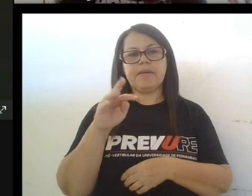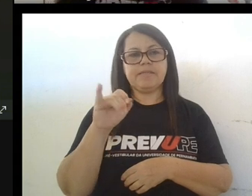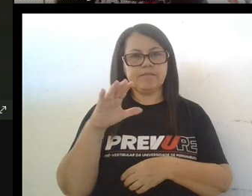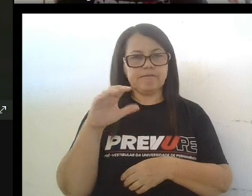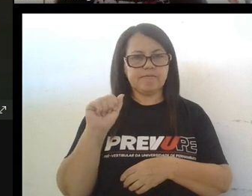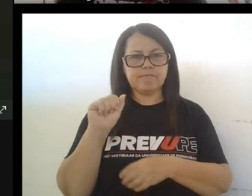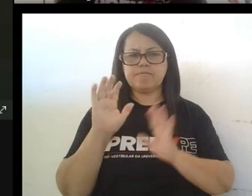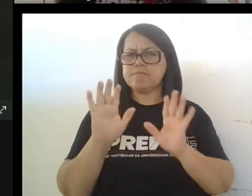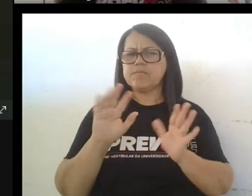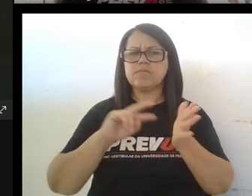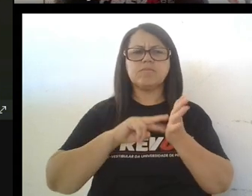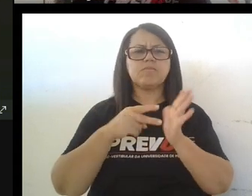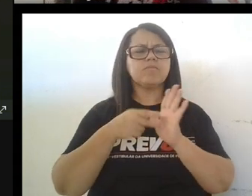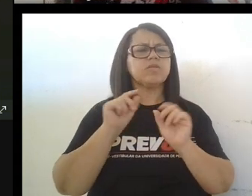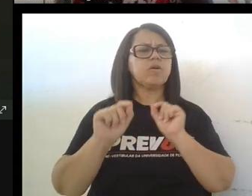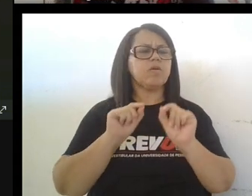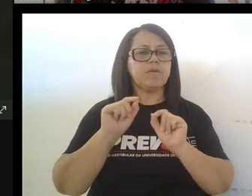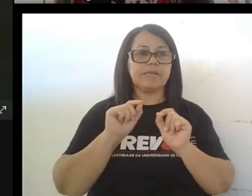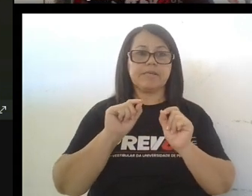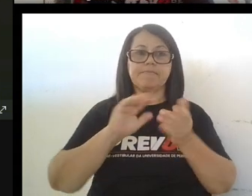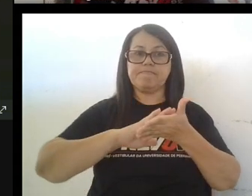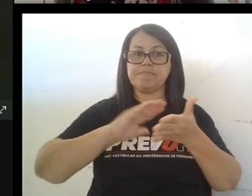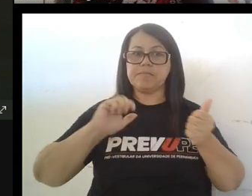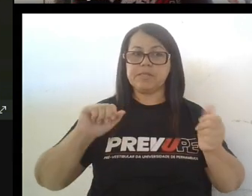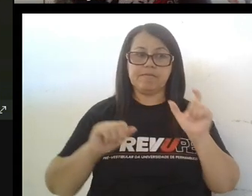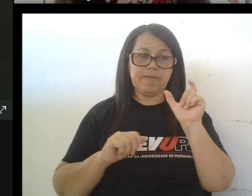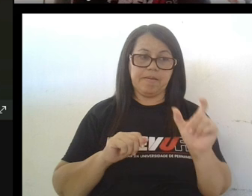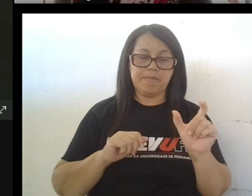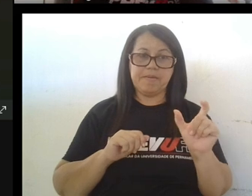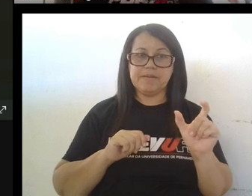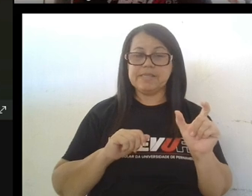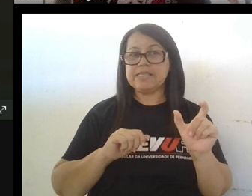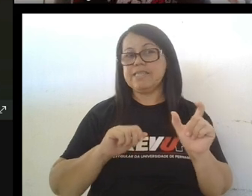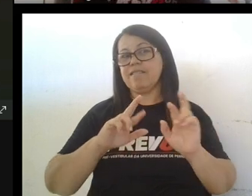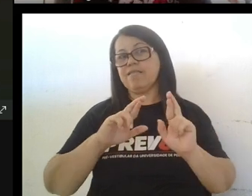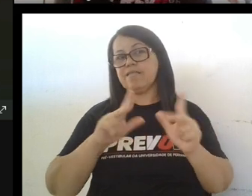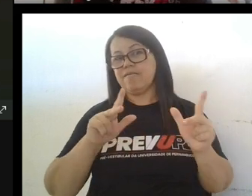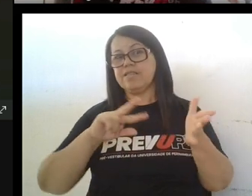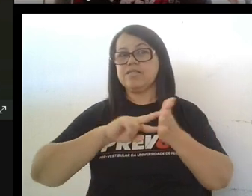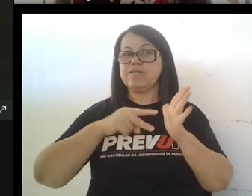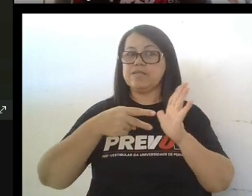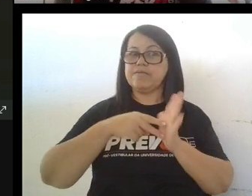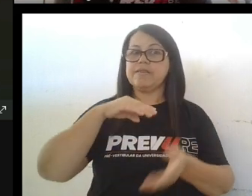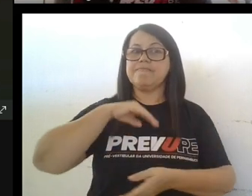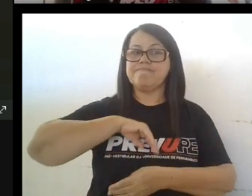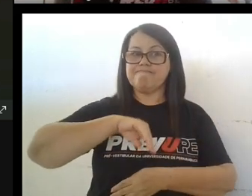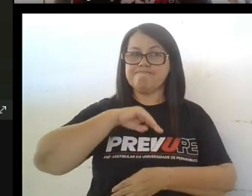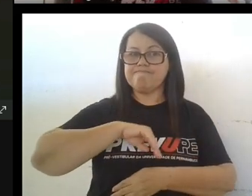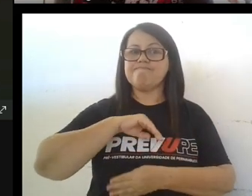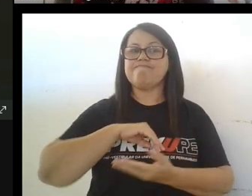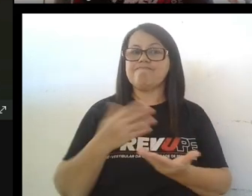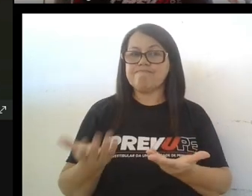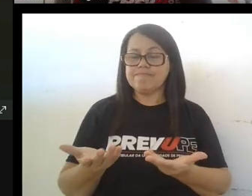palabras que en español ella no tiene el mismo significado que en portugués